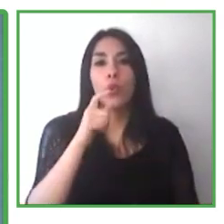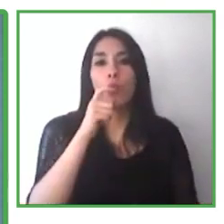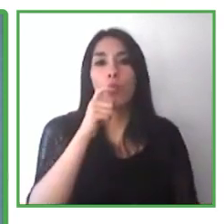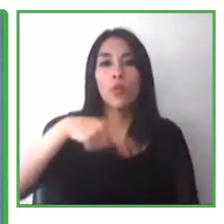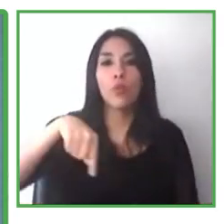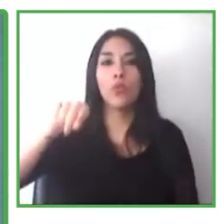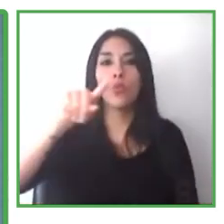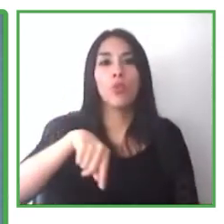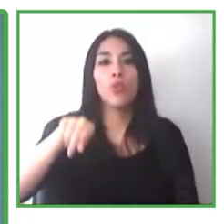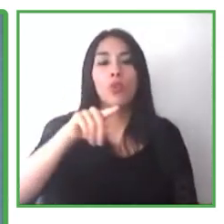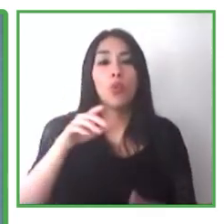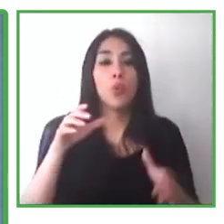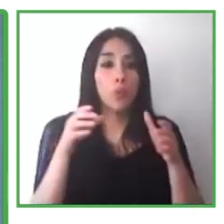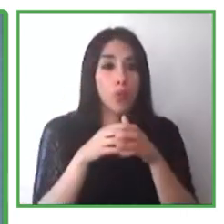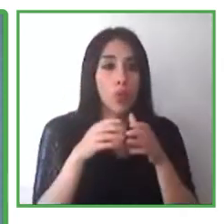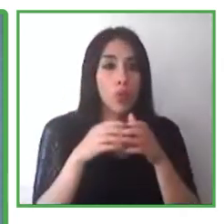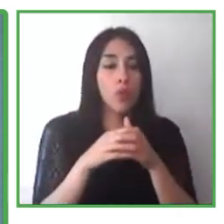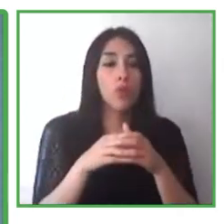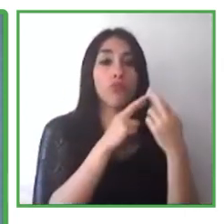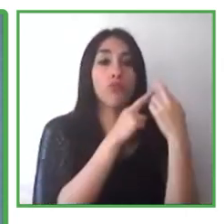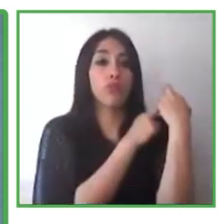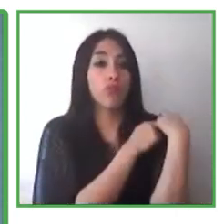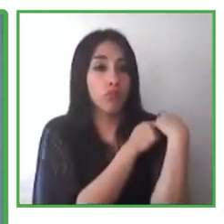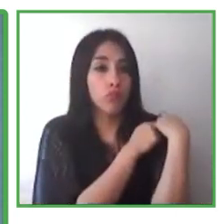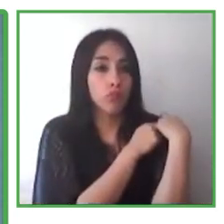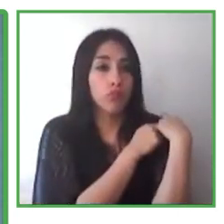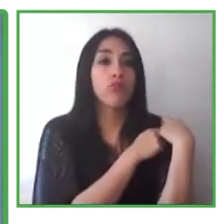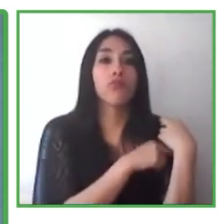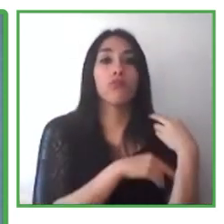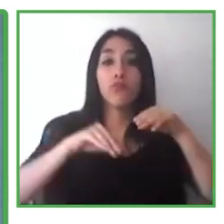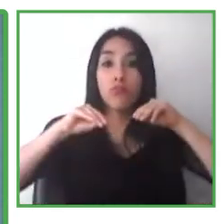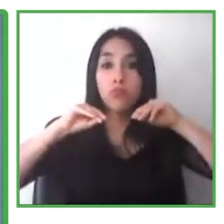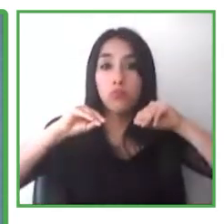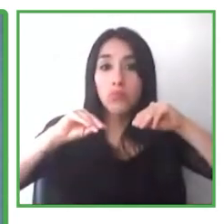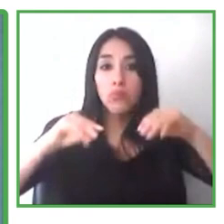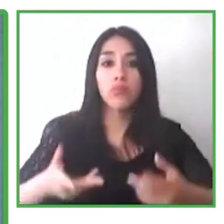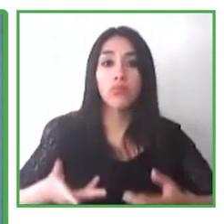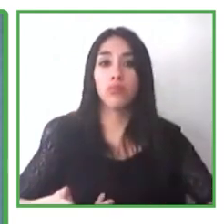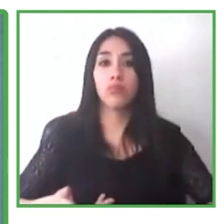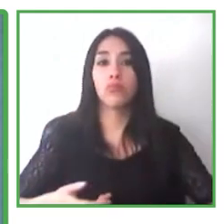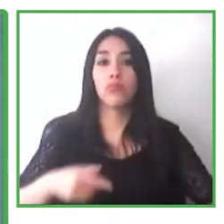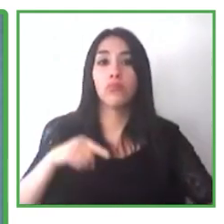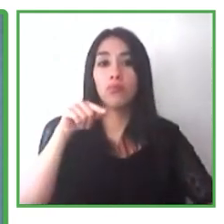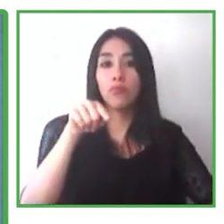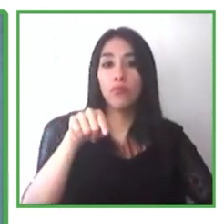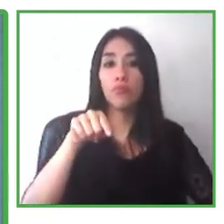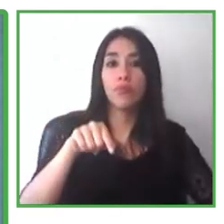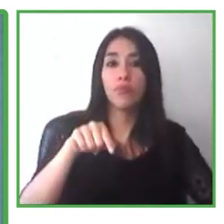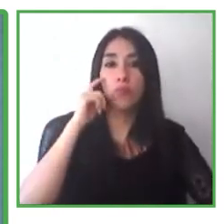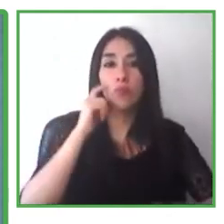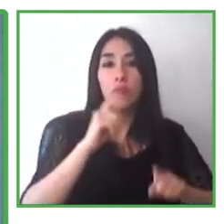diversificar nuestras actividades lo más posible y estamos buscando nuevas actividades también.